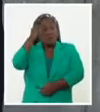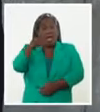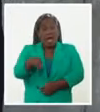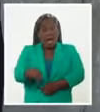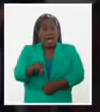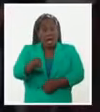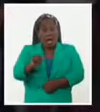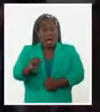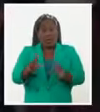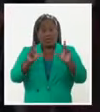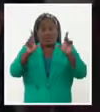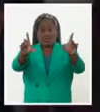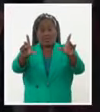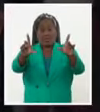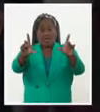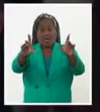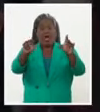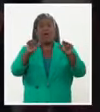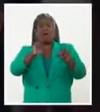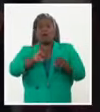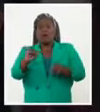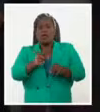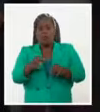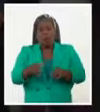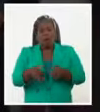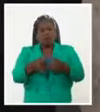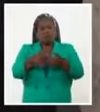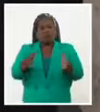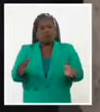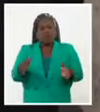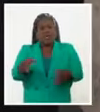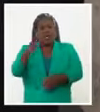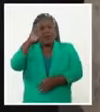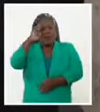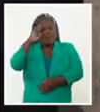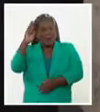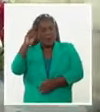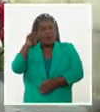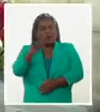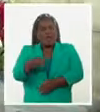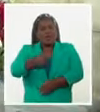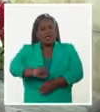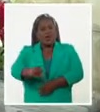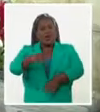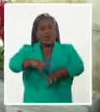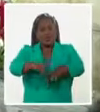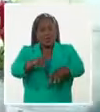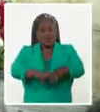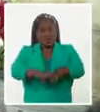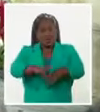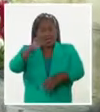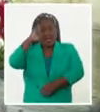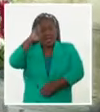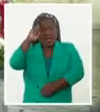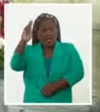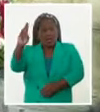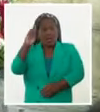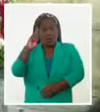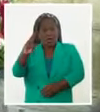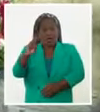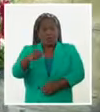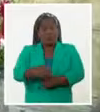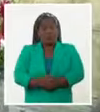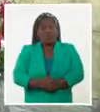escultura también perpetúa en bronce la memoria del gran hijo de La Habana y de Cuba. Recordando esa divisa bíblica